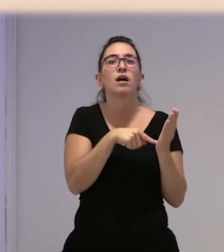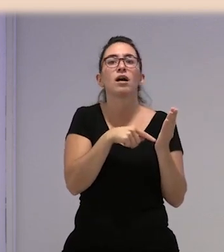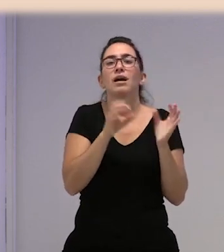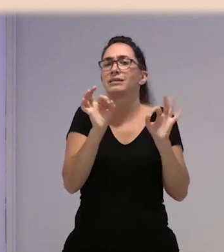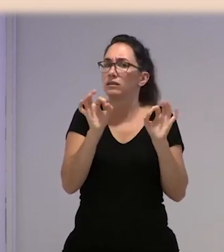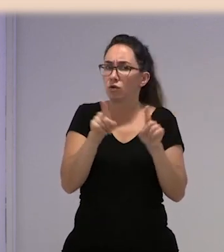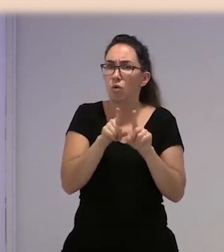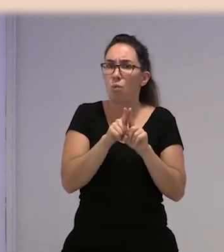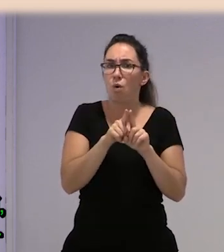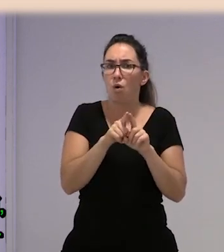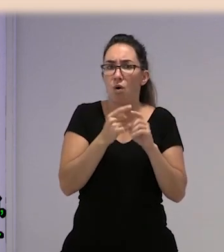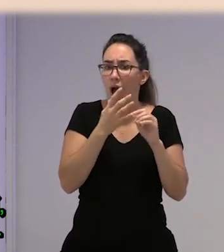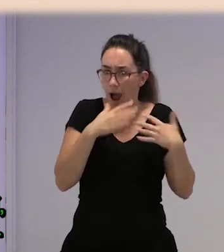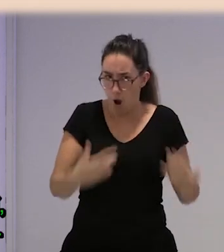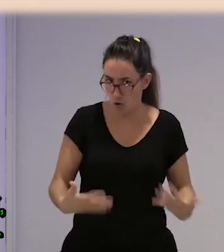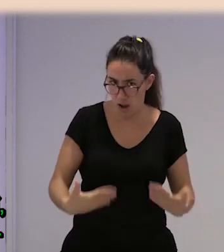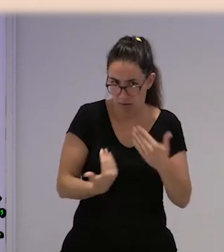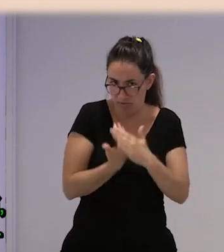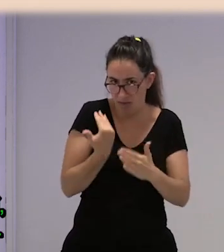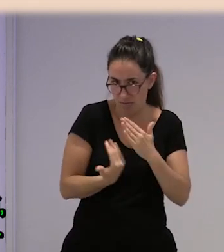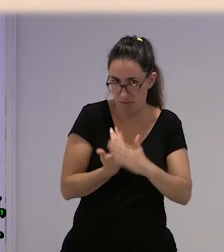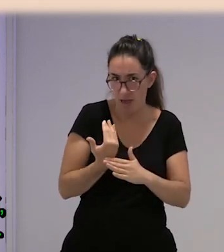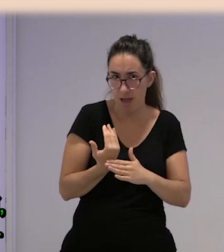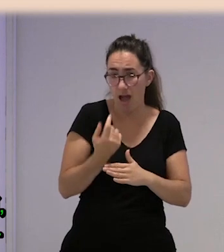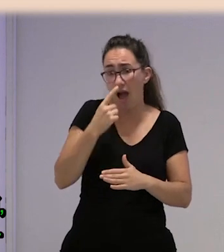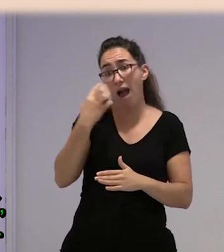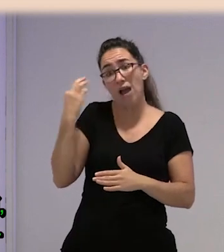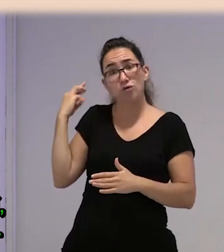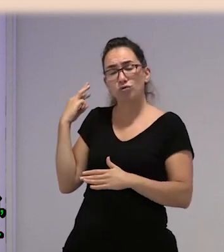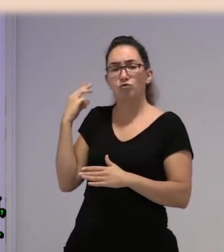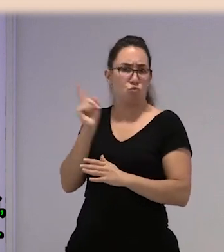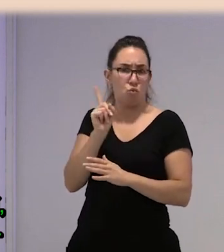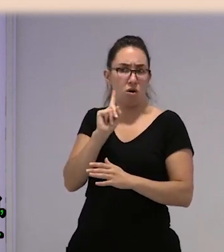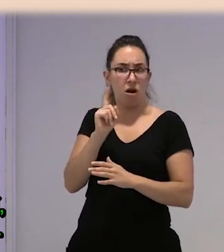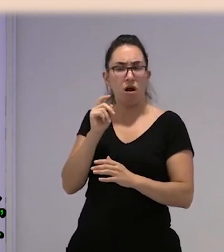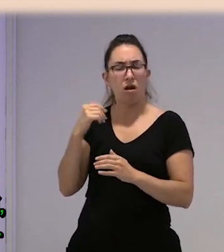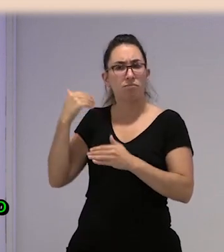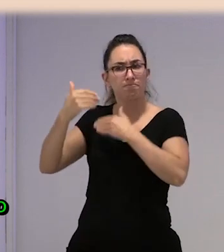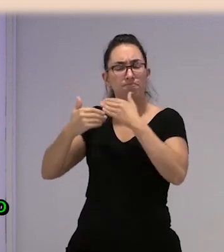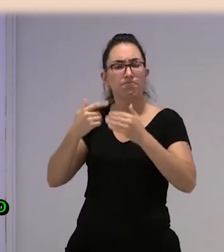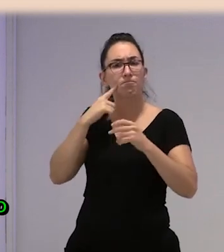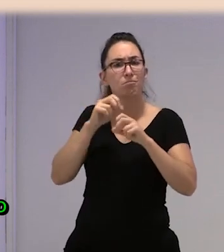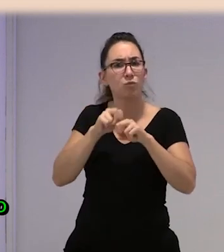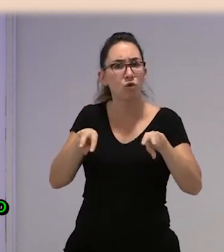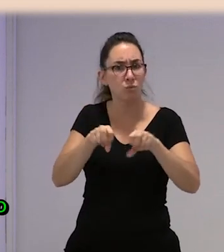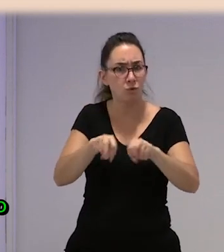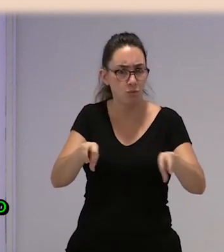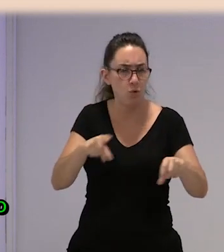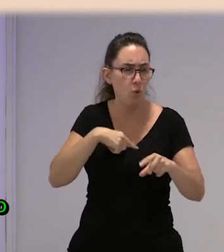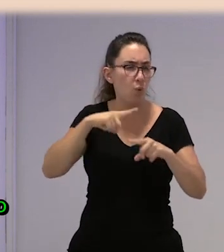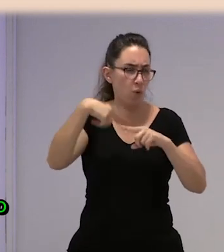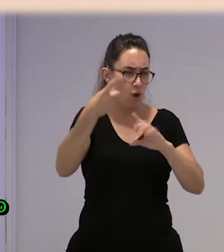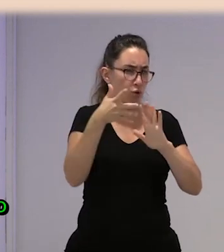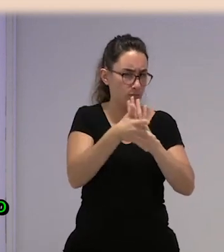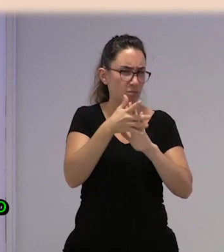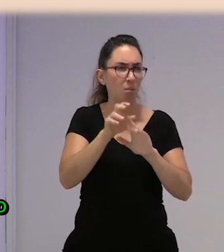día en el campo actual, porque esto hace unos años no era así, pero ha ido empeorando con el tiempo, ¿no? Después explicaremos también un poco por qué